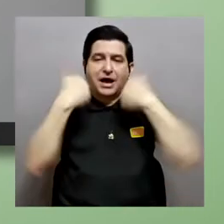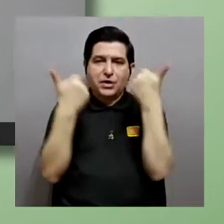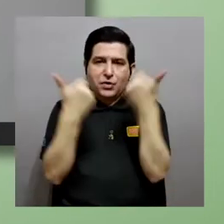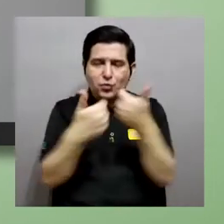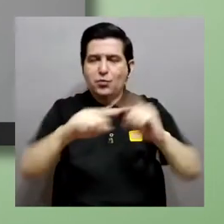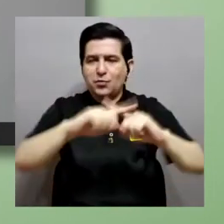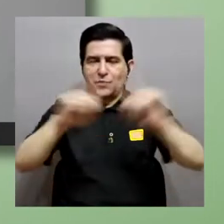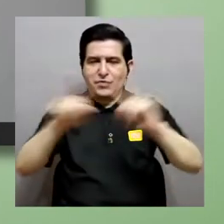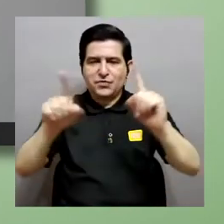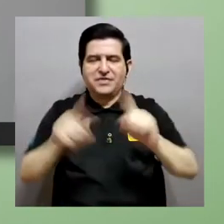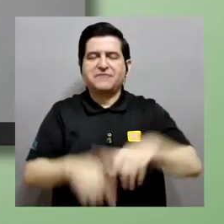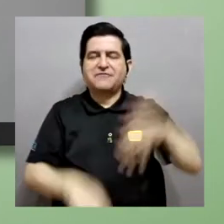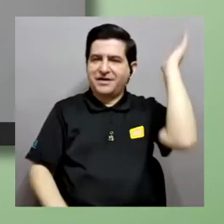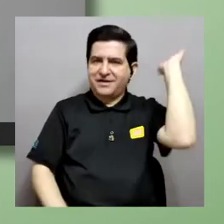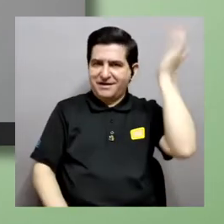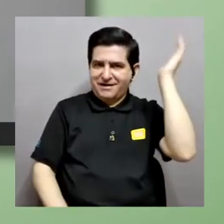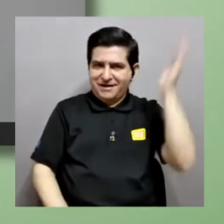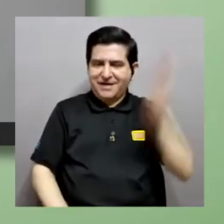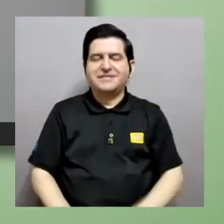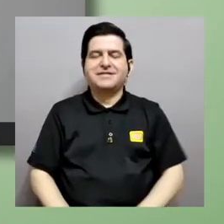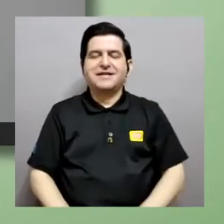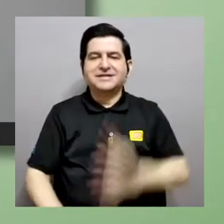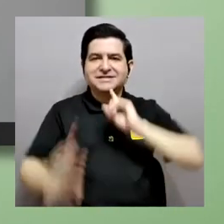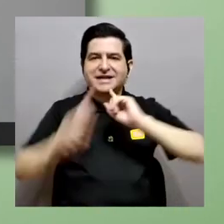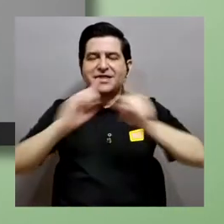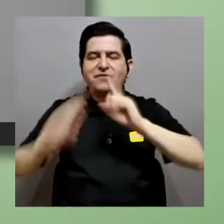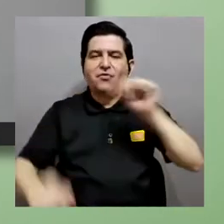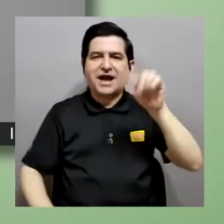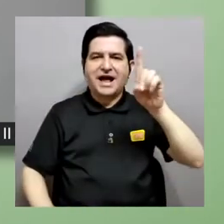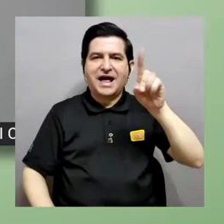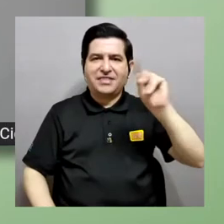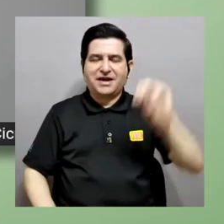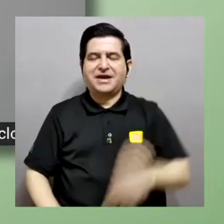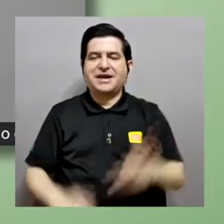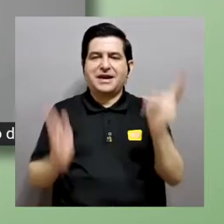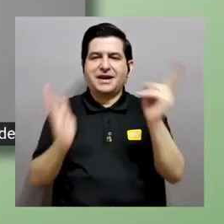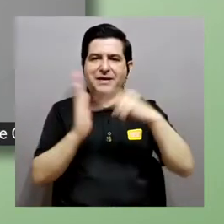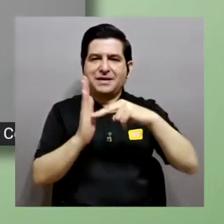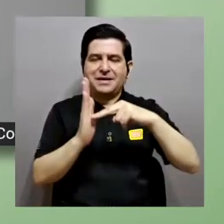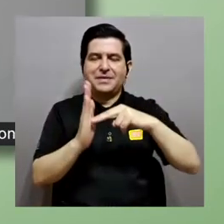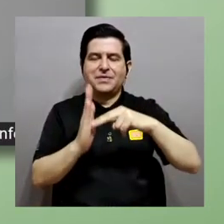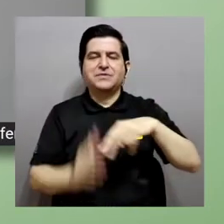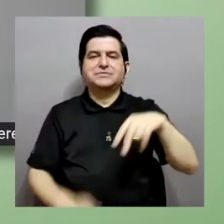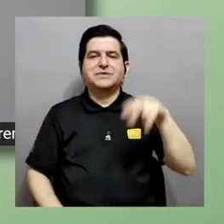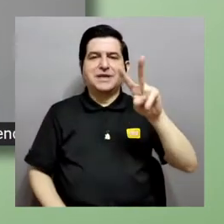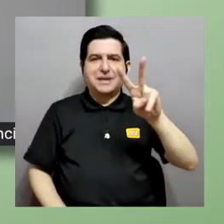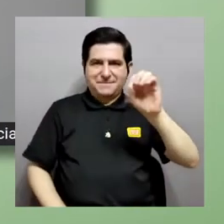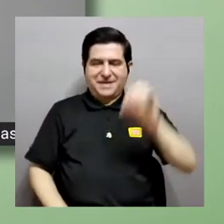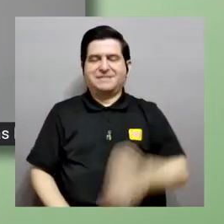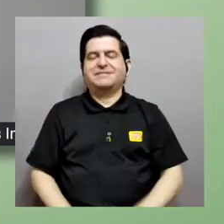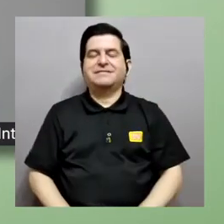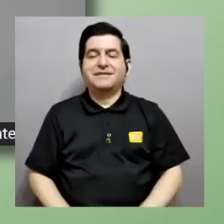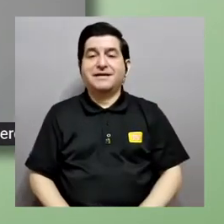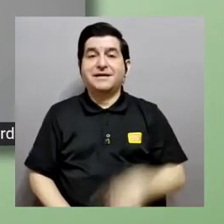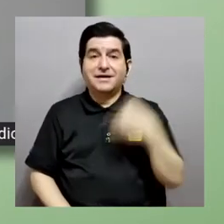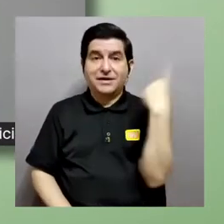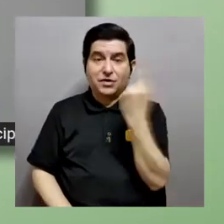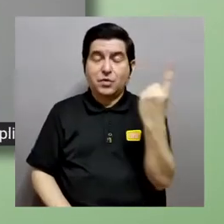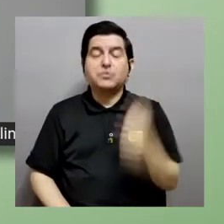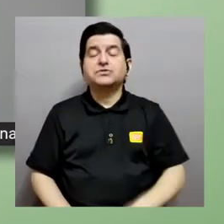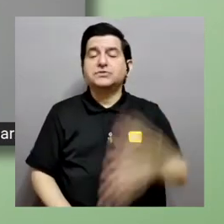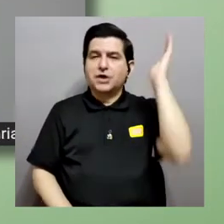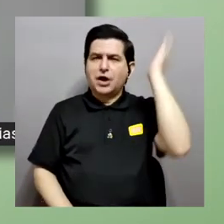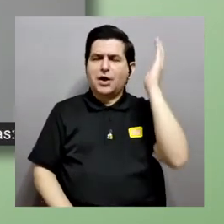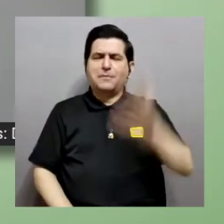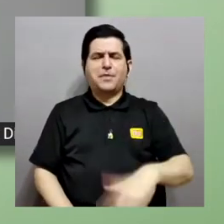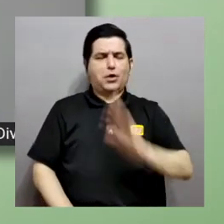interdisciplinario de conferencias Divulga ADN para este 2020 y pues terminamos como siempre con